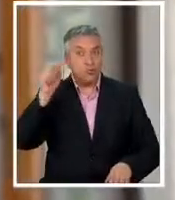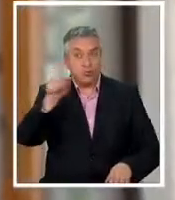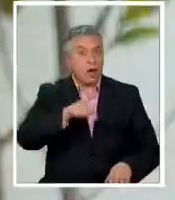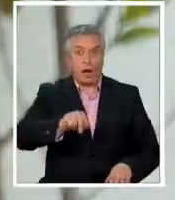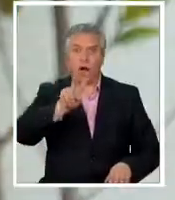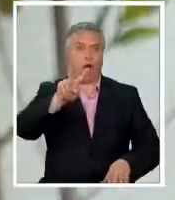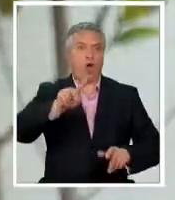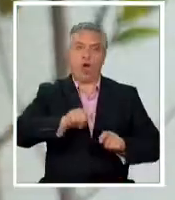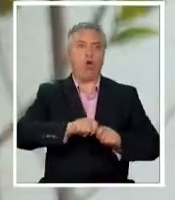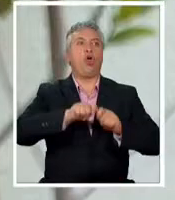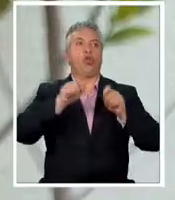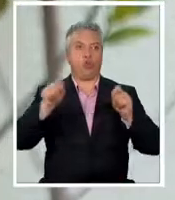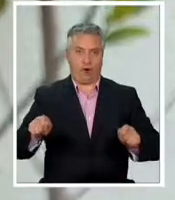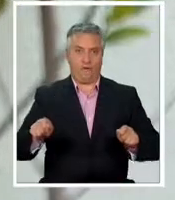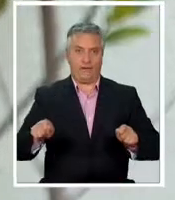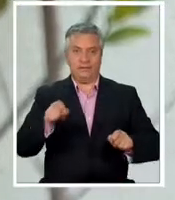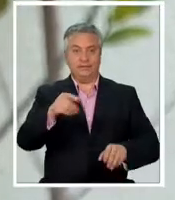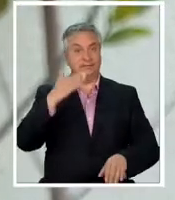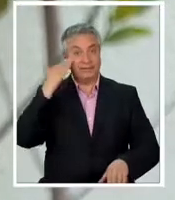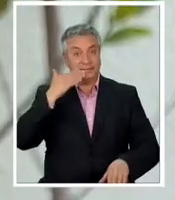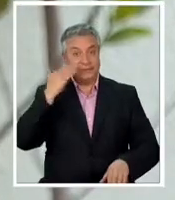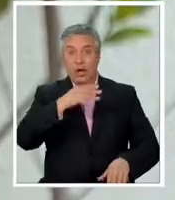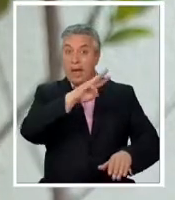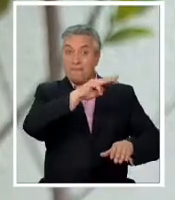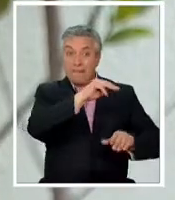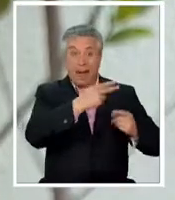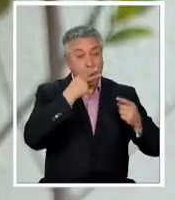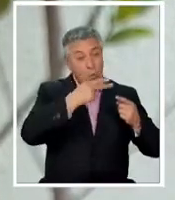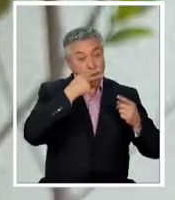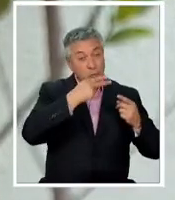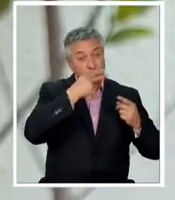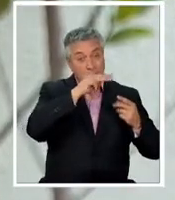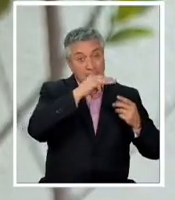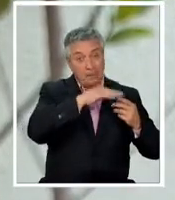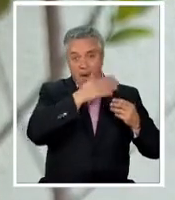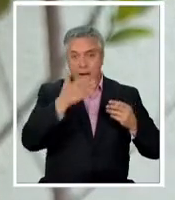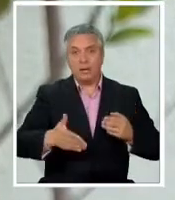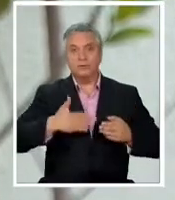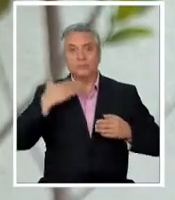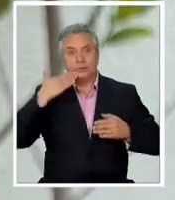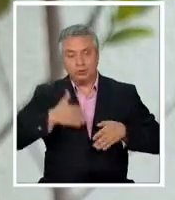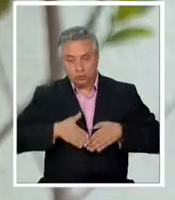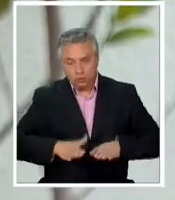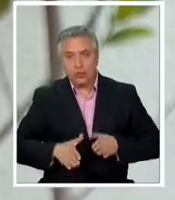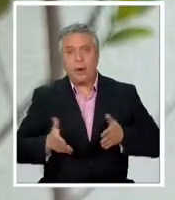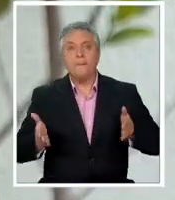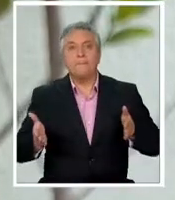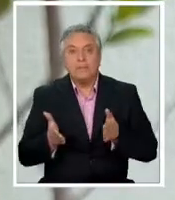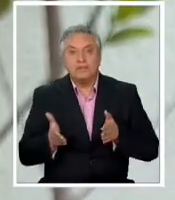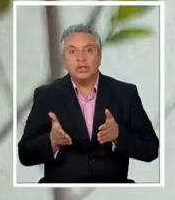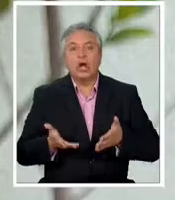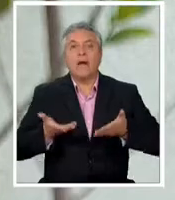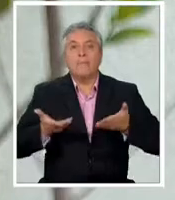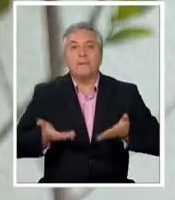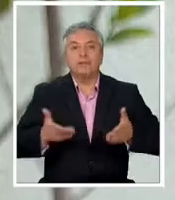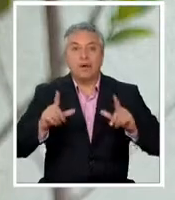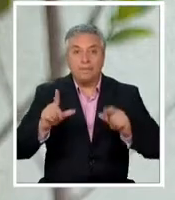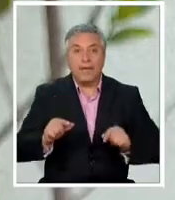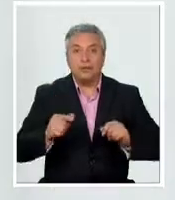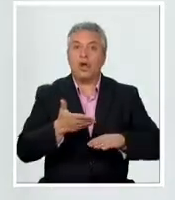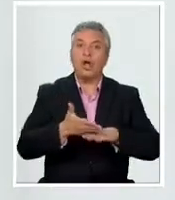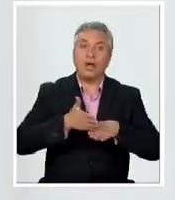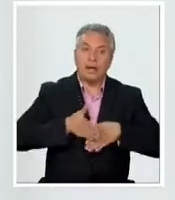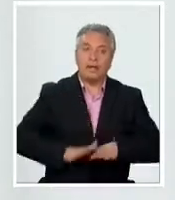duplicó y al nacer los niños de madres fumadoras tienen más bajo peso son más prematuros nacen antes de las